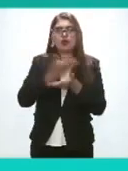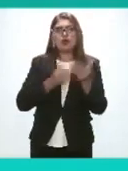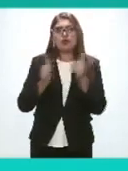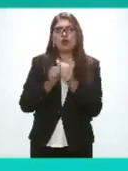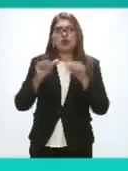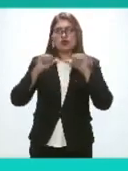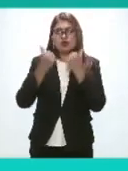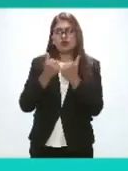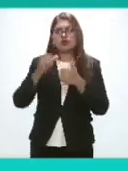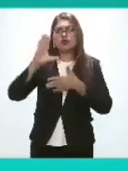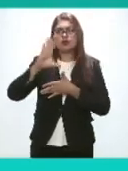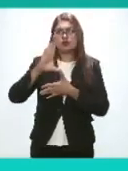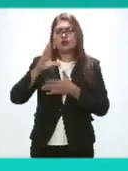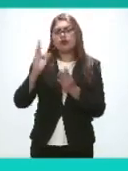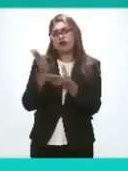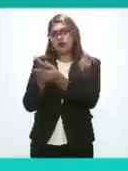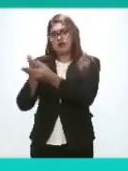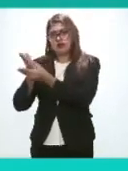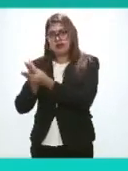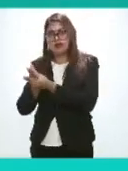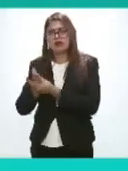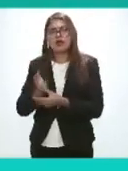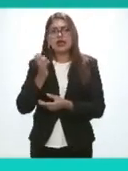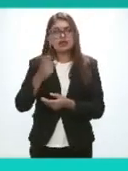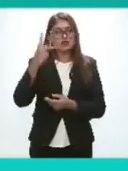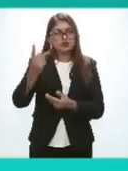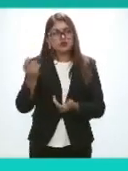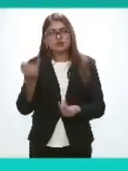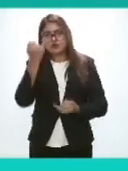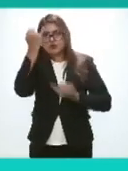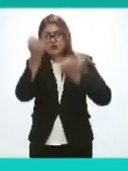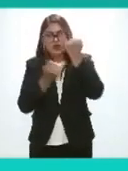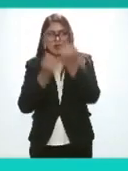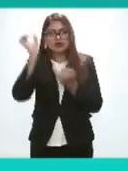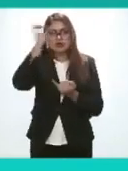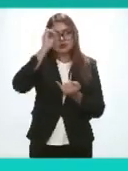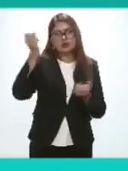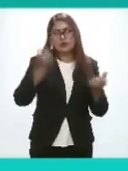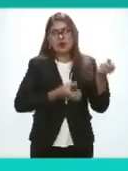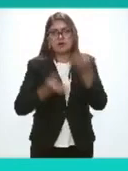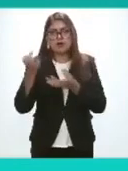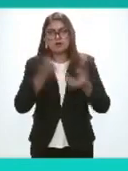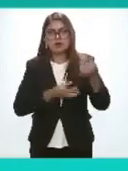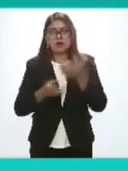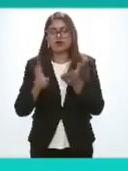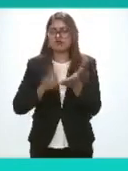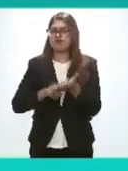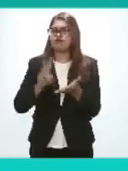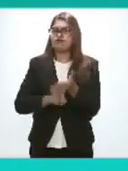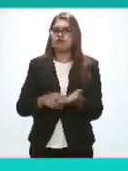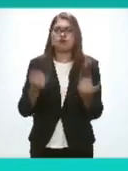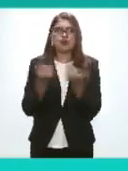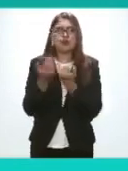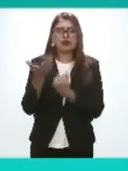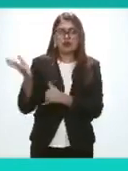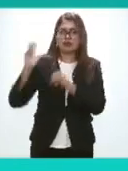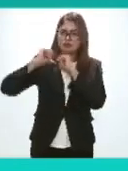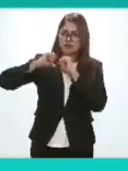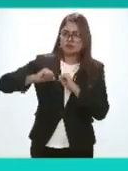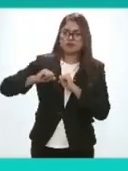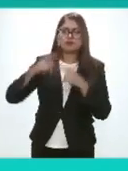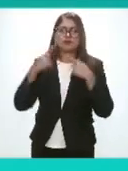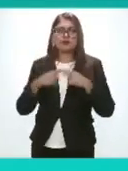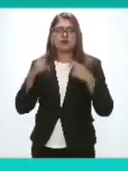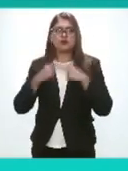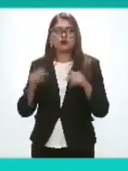producto también se enriqueció con sus aportaciones pero además el diálogo de más de 200 personas servidoras públicas y con